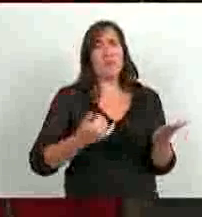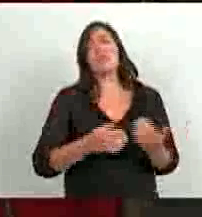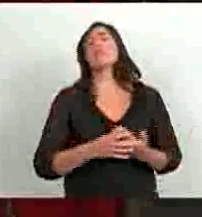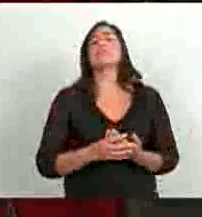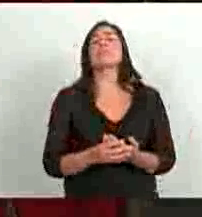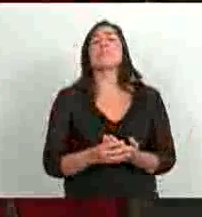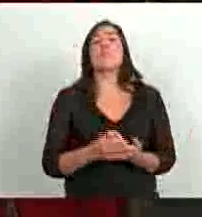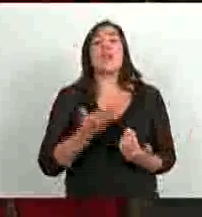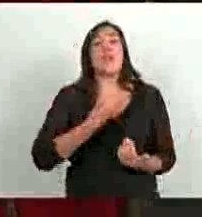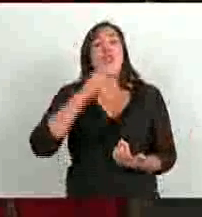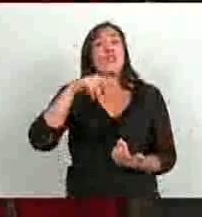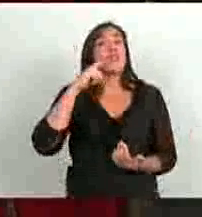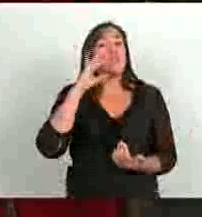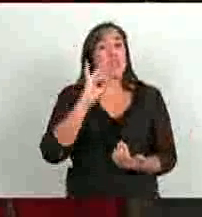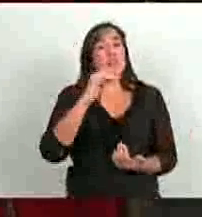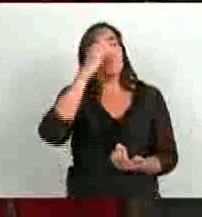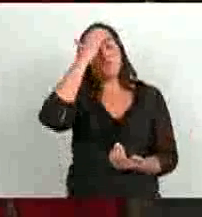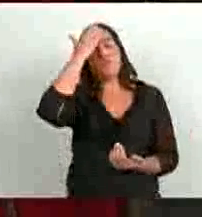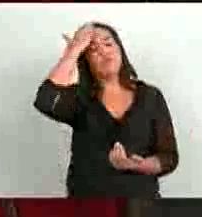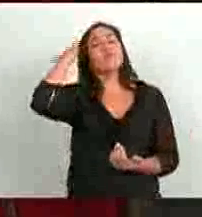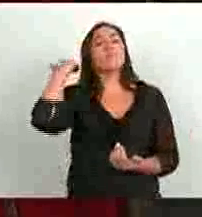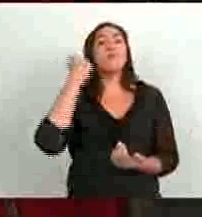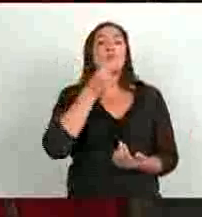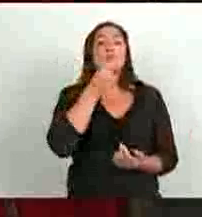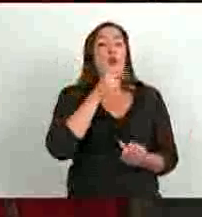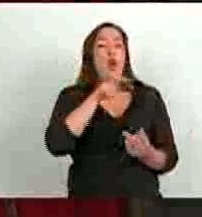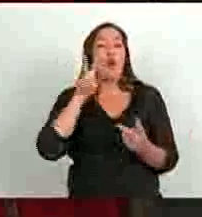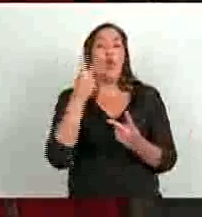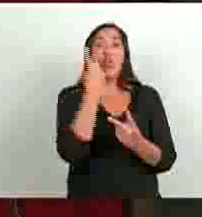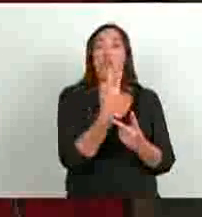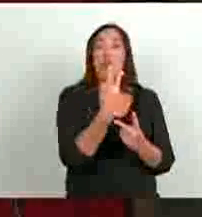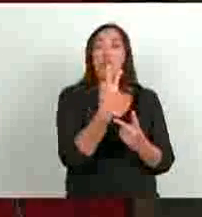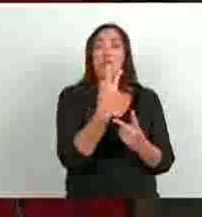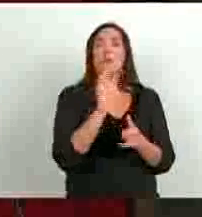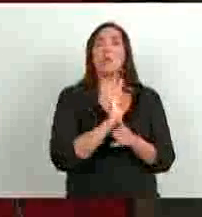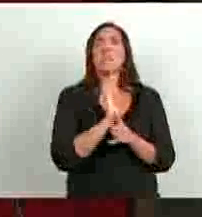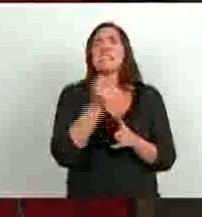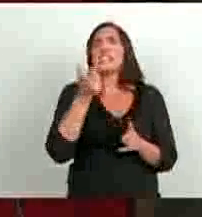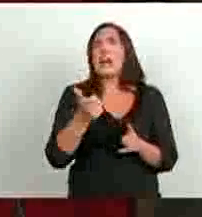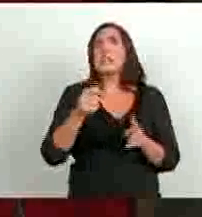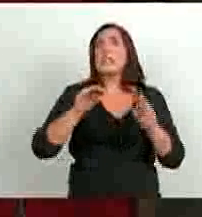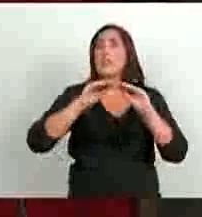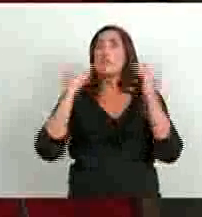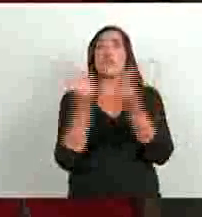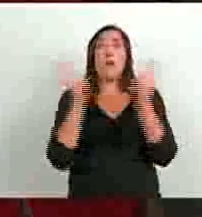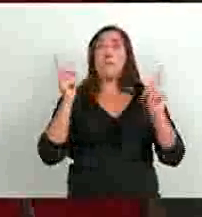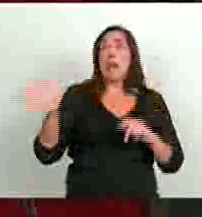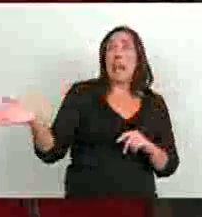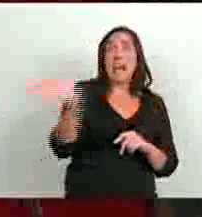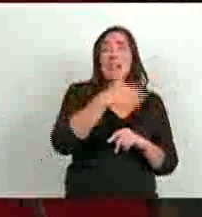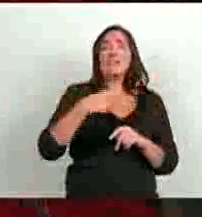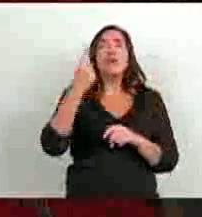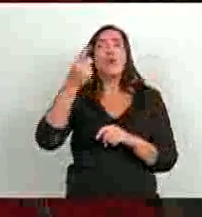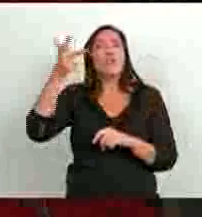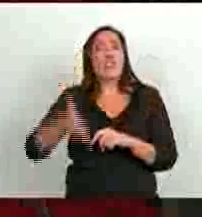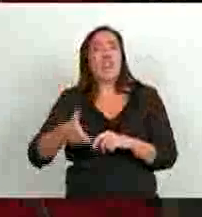el FONID, dos FONIDs, lo está cobrando un tercio prácticamente de los